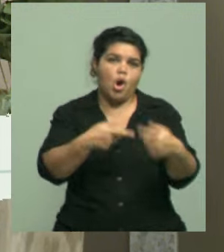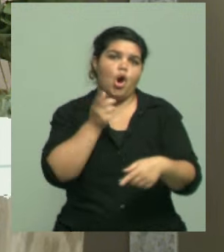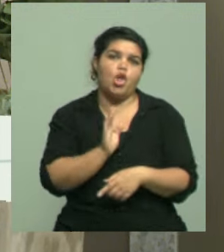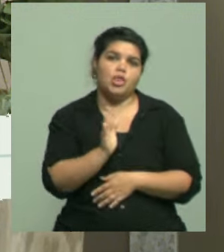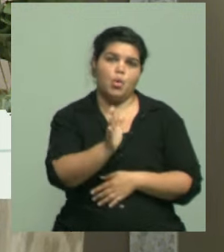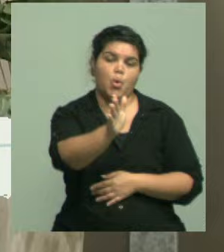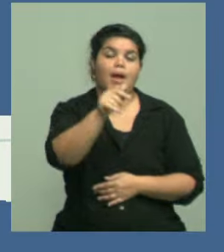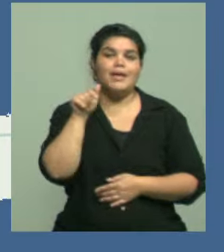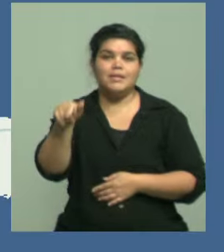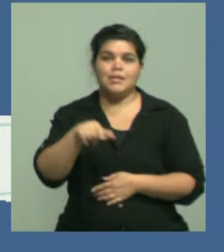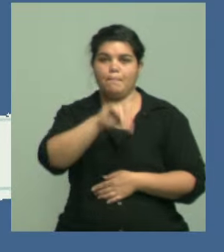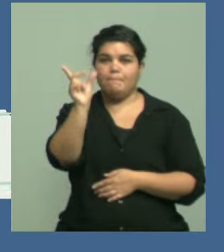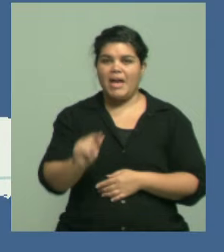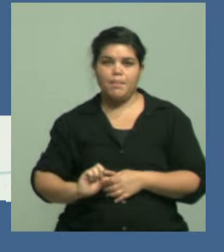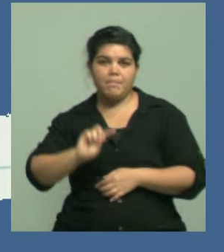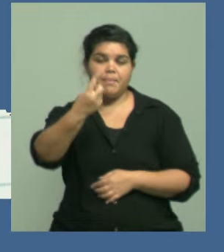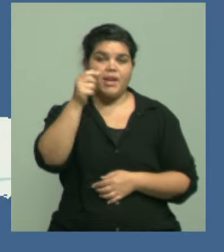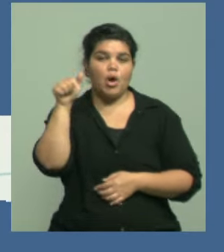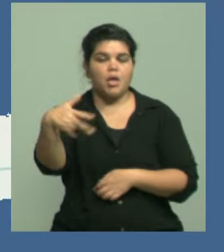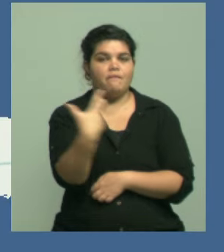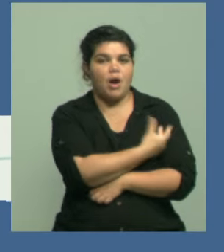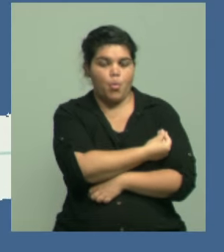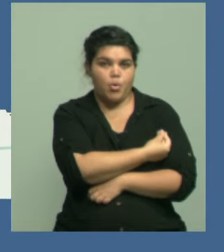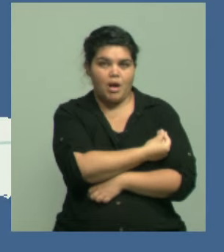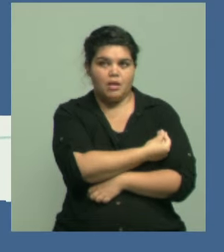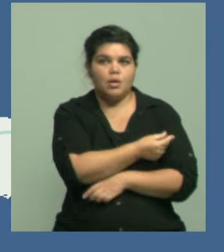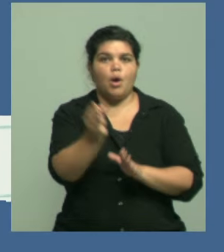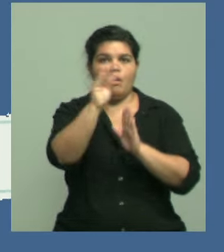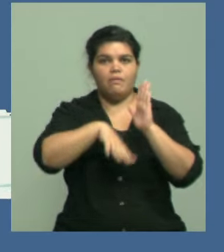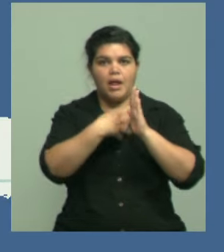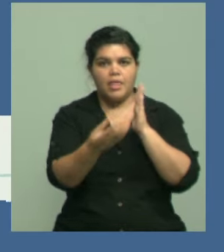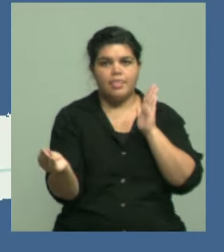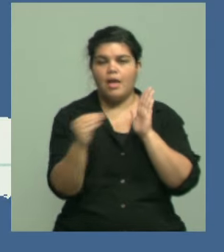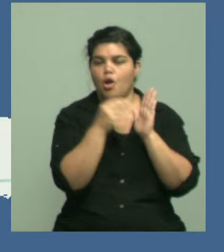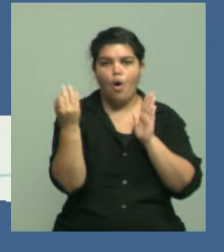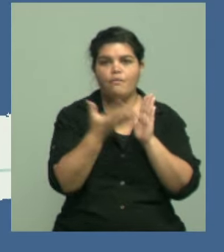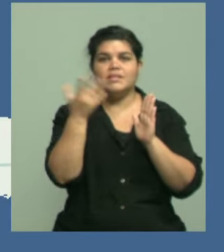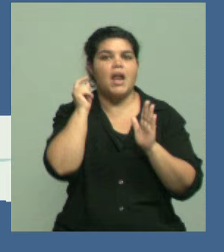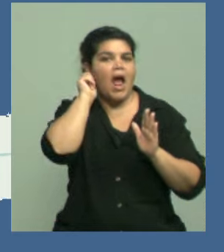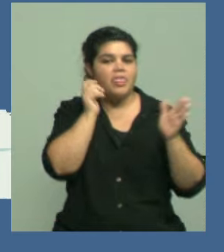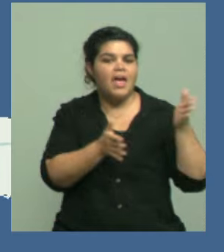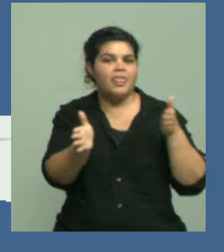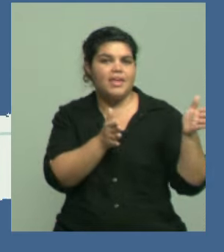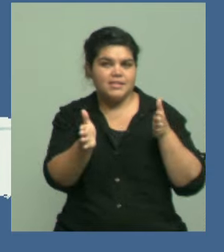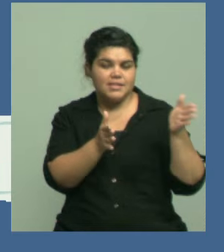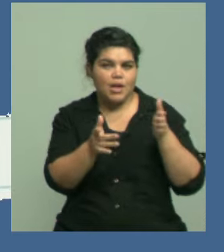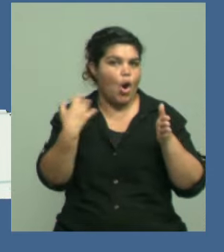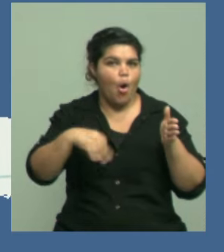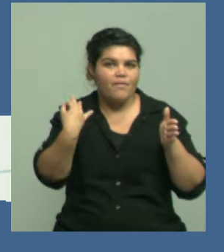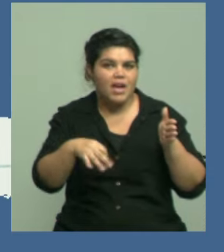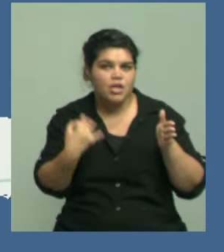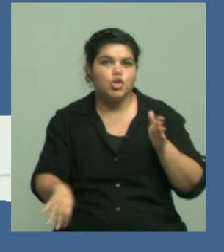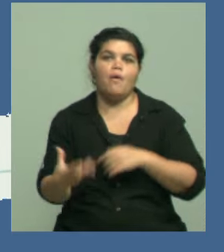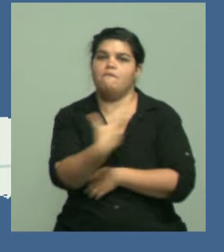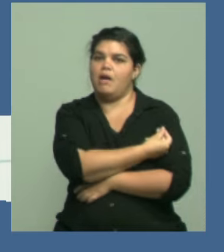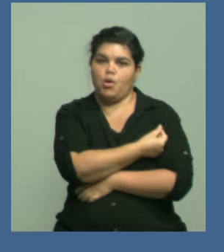el primer país del mundo en aplicar la vacuna en el calendario oficial para ciertos grupos etarios, porque ellos entienden que hay, al